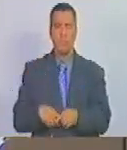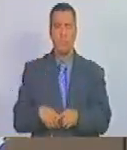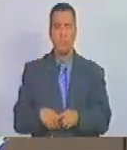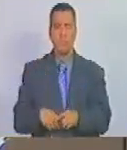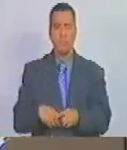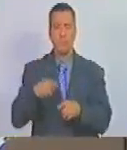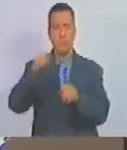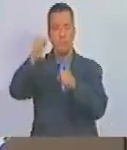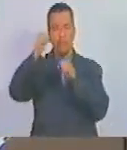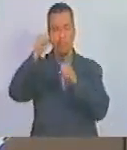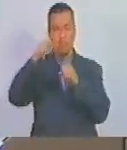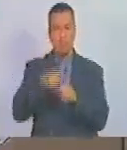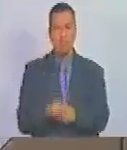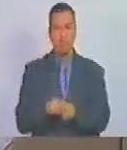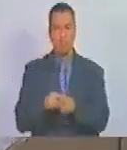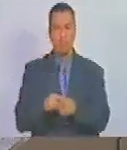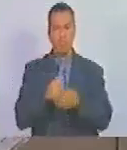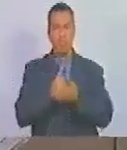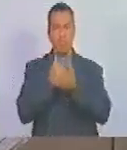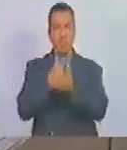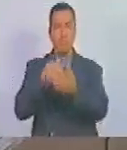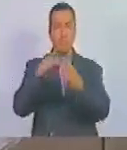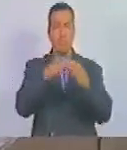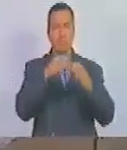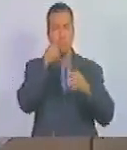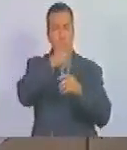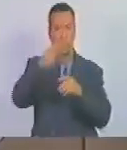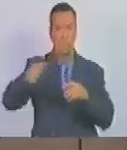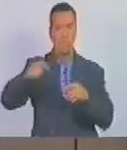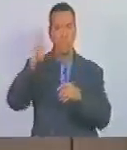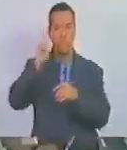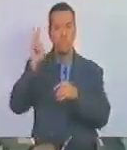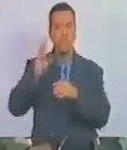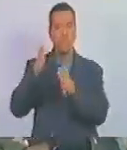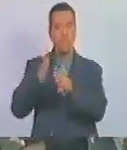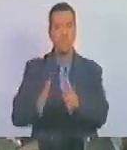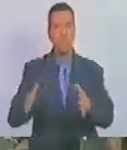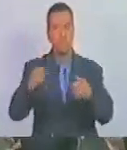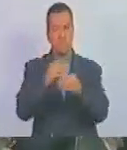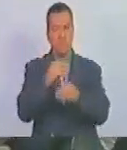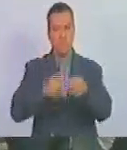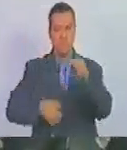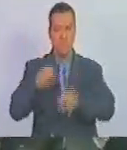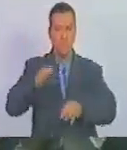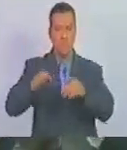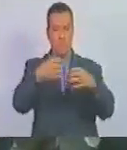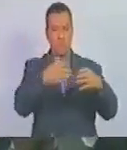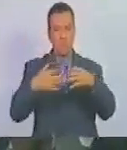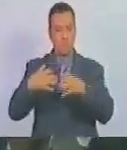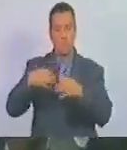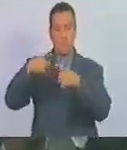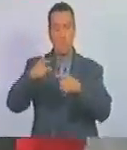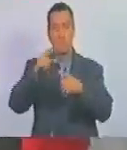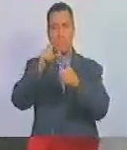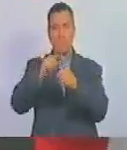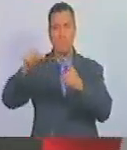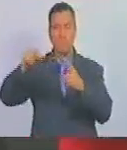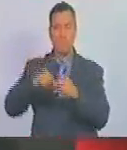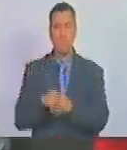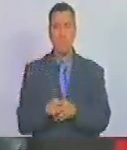que viva la solidaridad del pueblo de Venezuela como la justa lucha del pueblo palestino